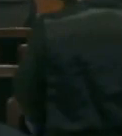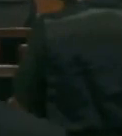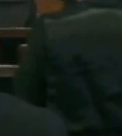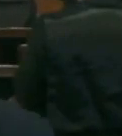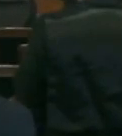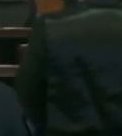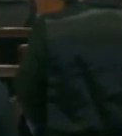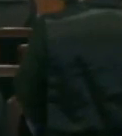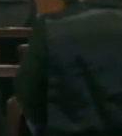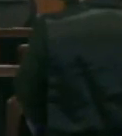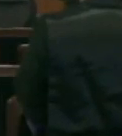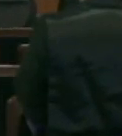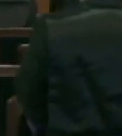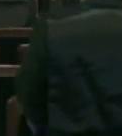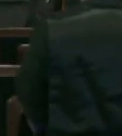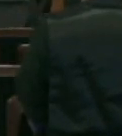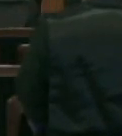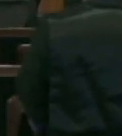Siente.